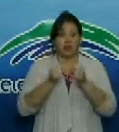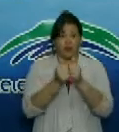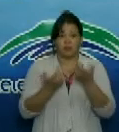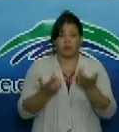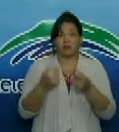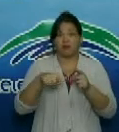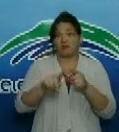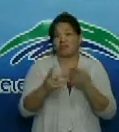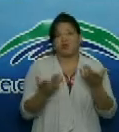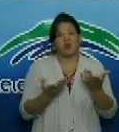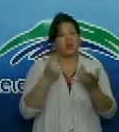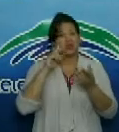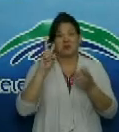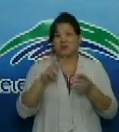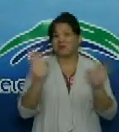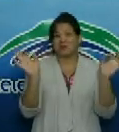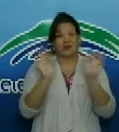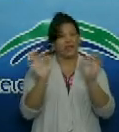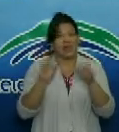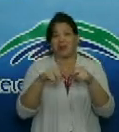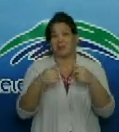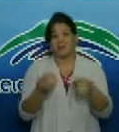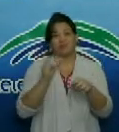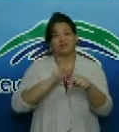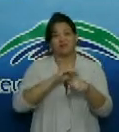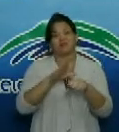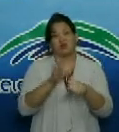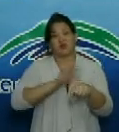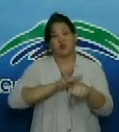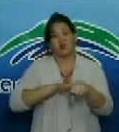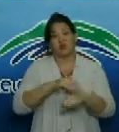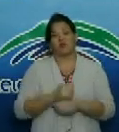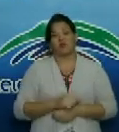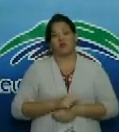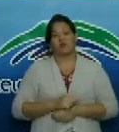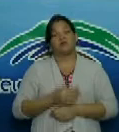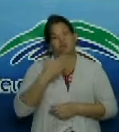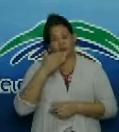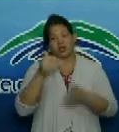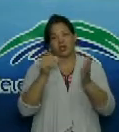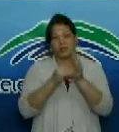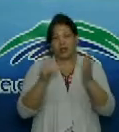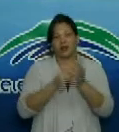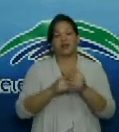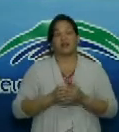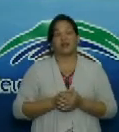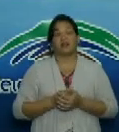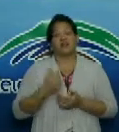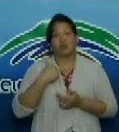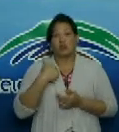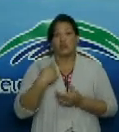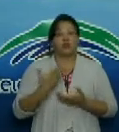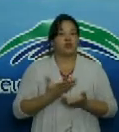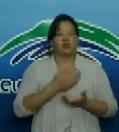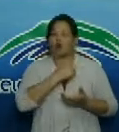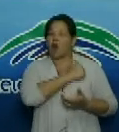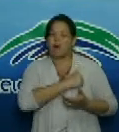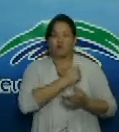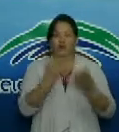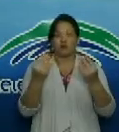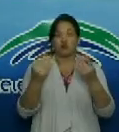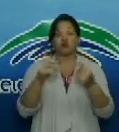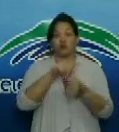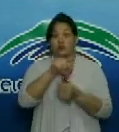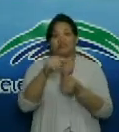estos días se ha visto frustrada por la COVID-19 buenas tardes Enrique Ajo buenas tardes Raúl Rodríguez Peña yo soy un amante ferviente del